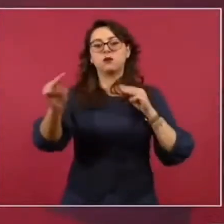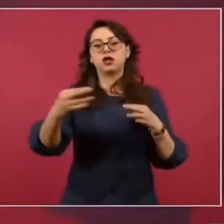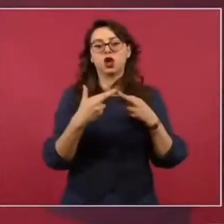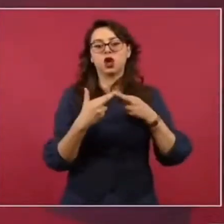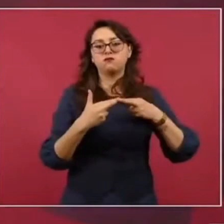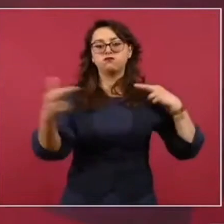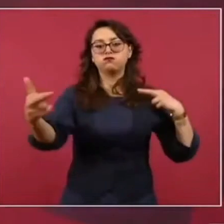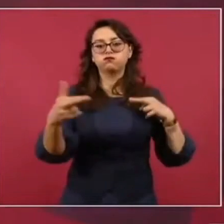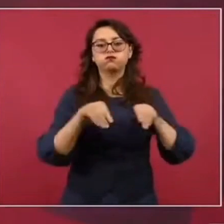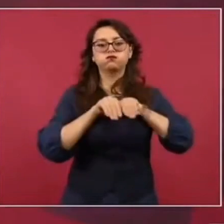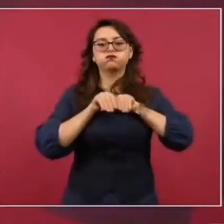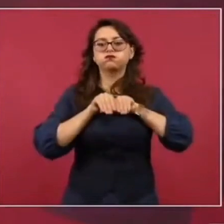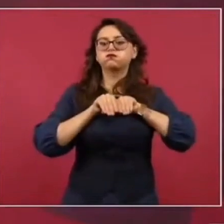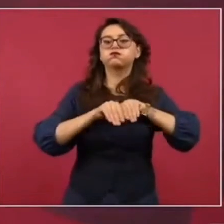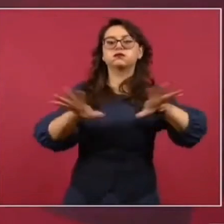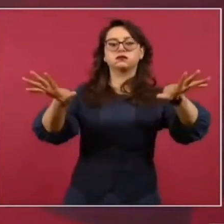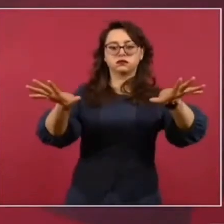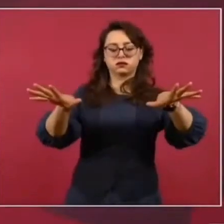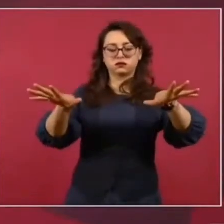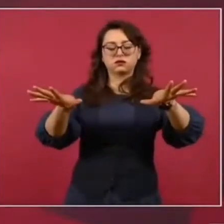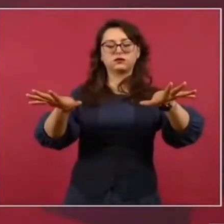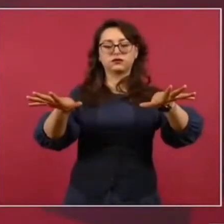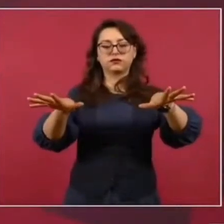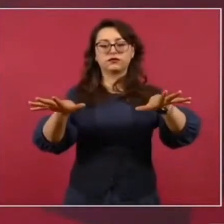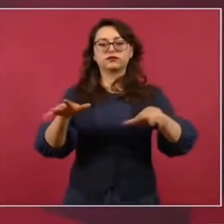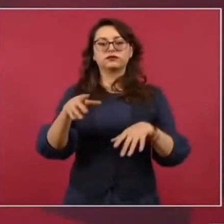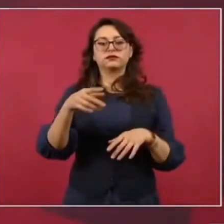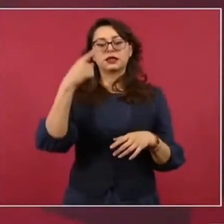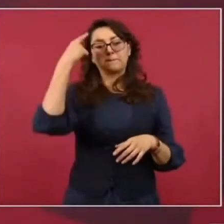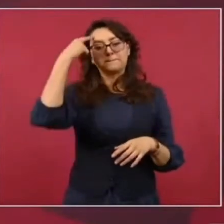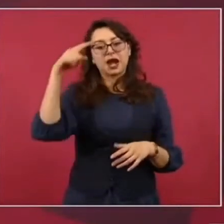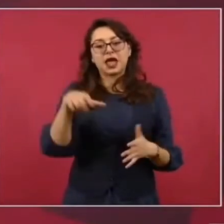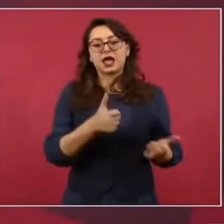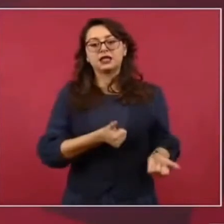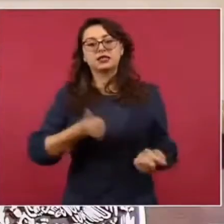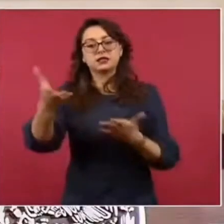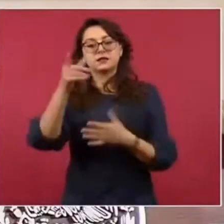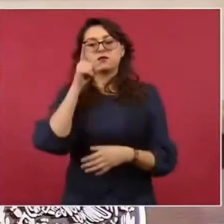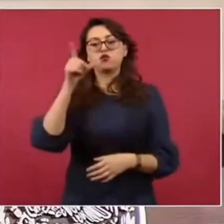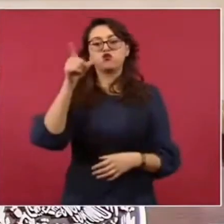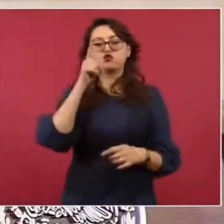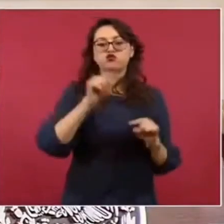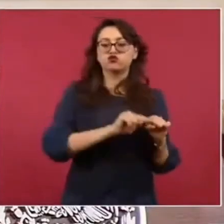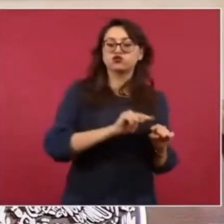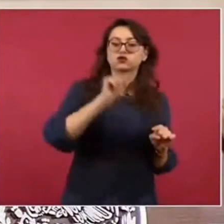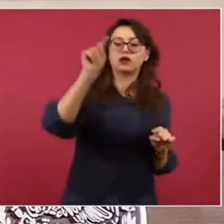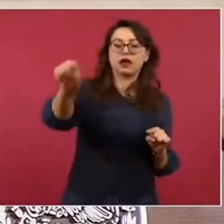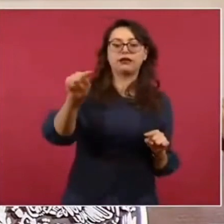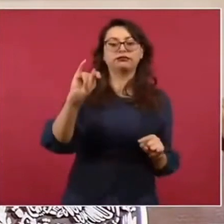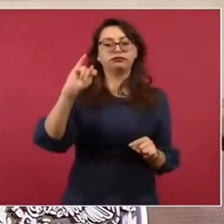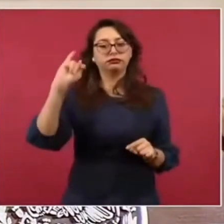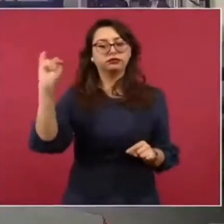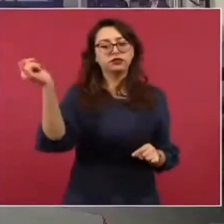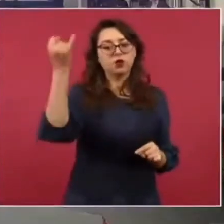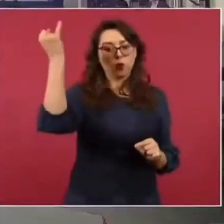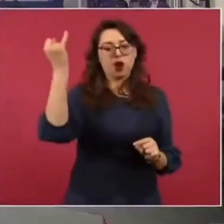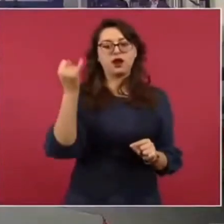hacia Ijuana, hacia Baja California.